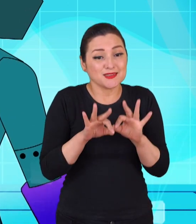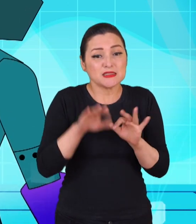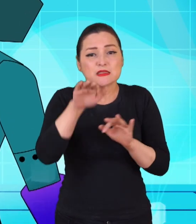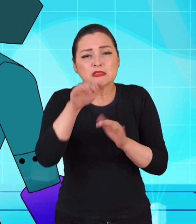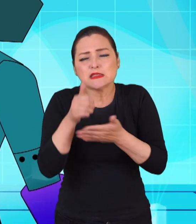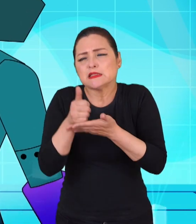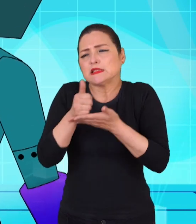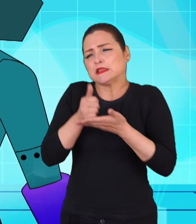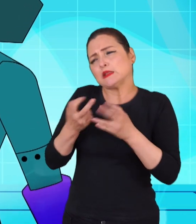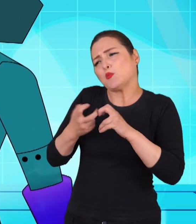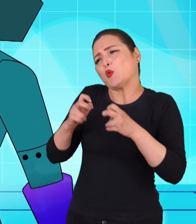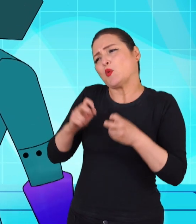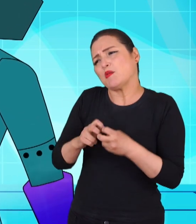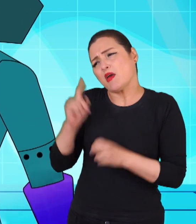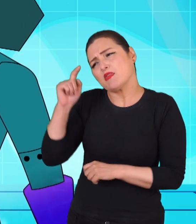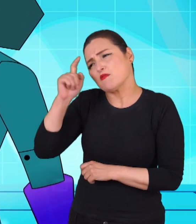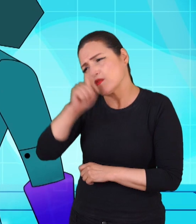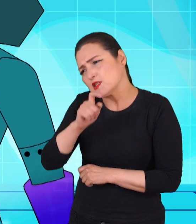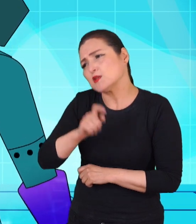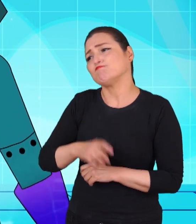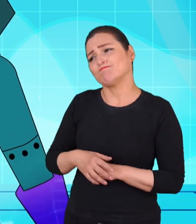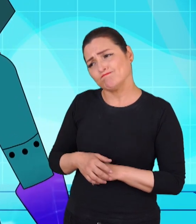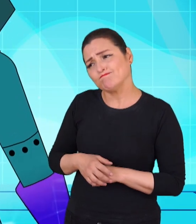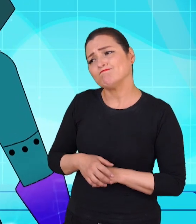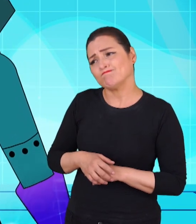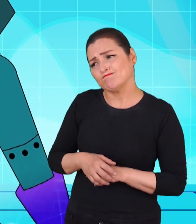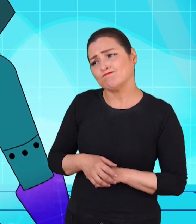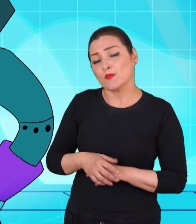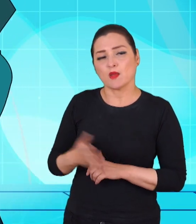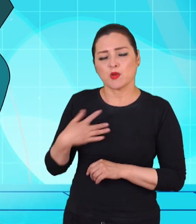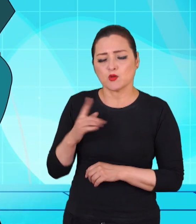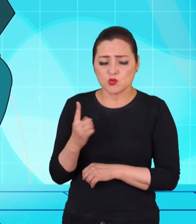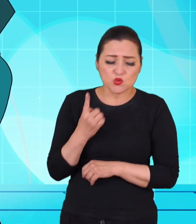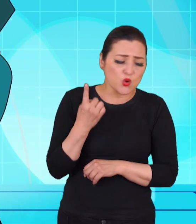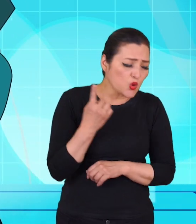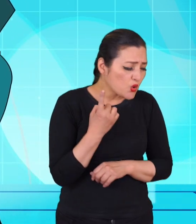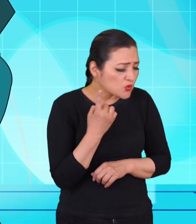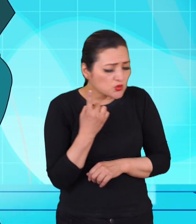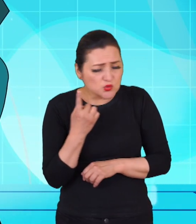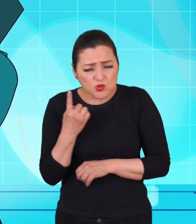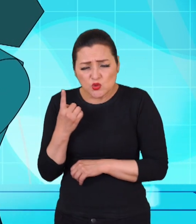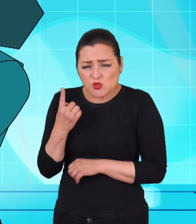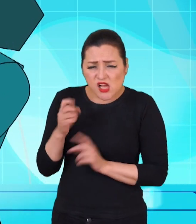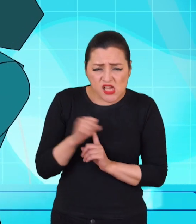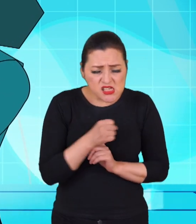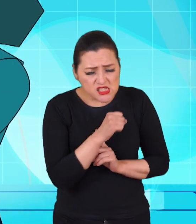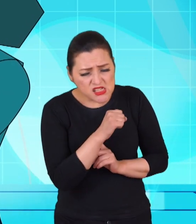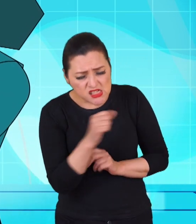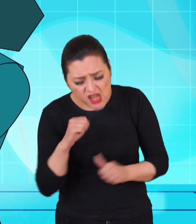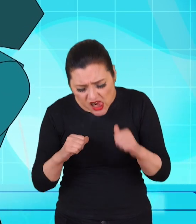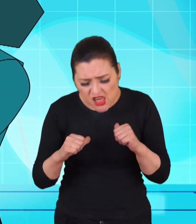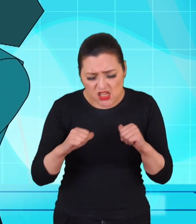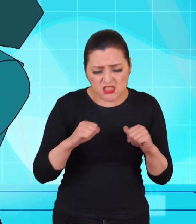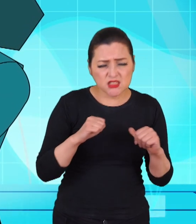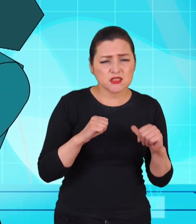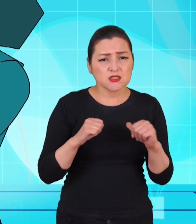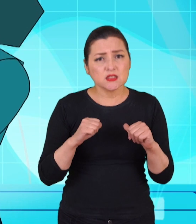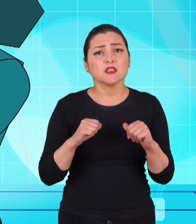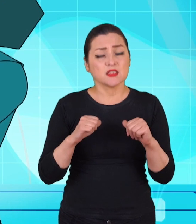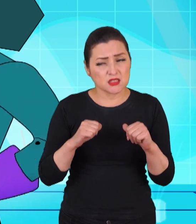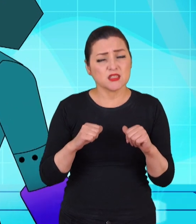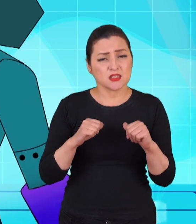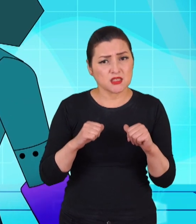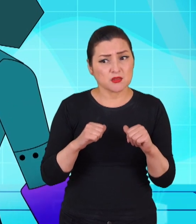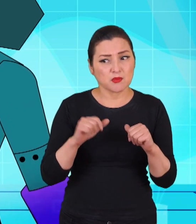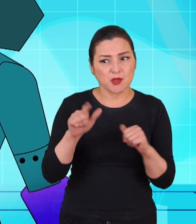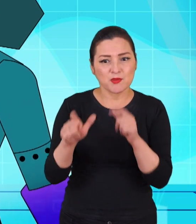para superar problemas difíciles o no estar en soledad pasando por una situación complicada. Hay que fijarse que